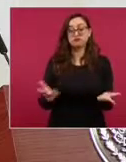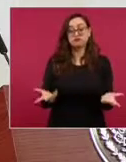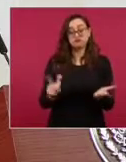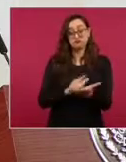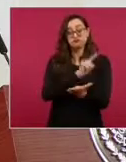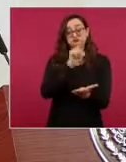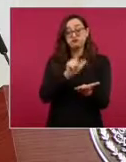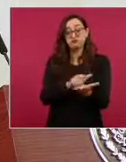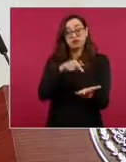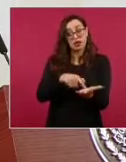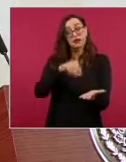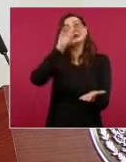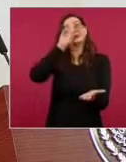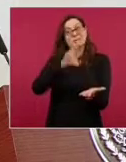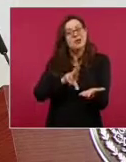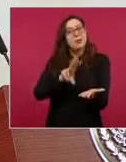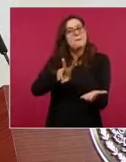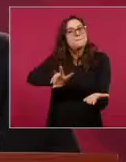verdadera,